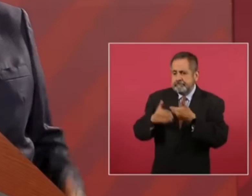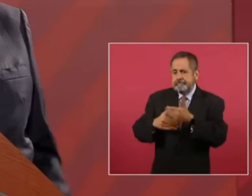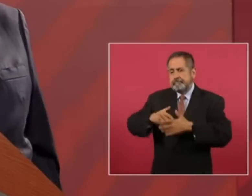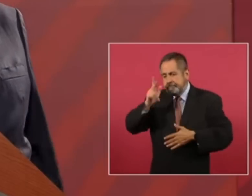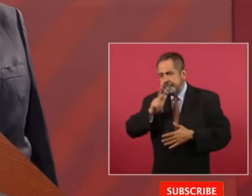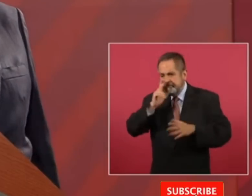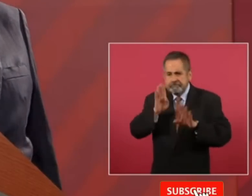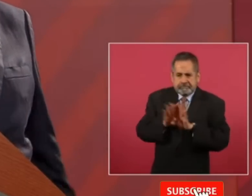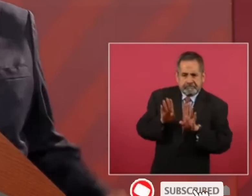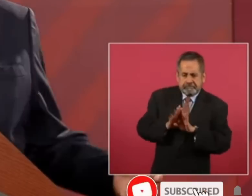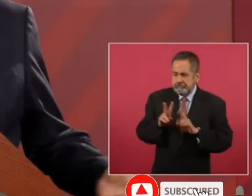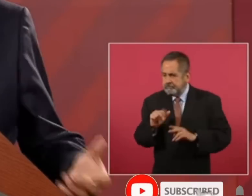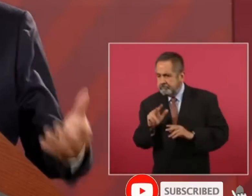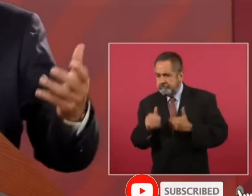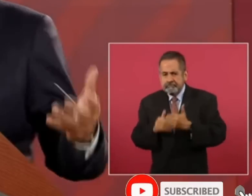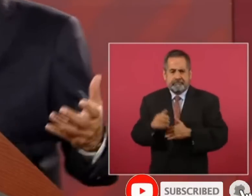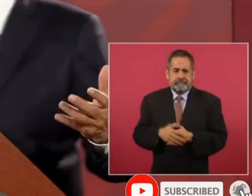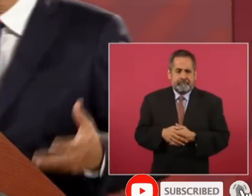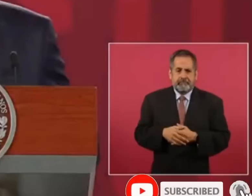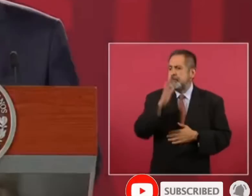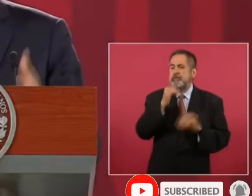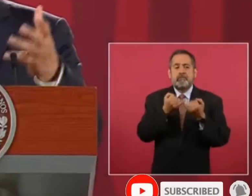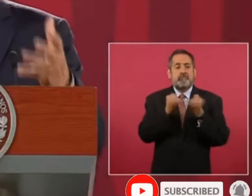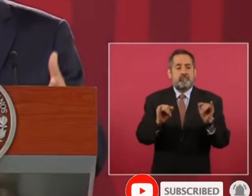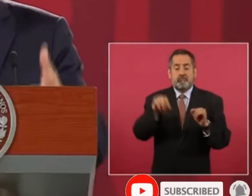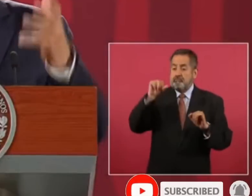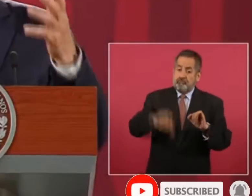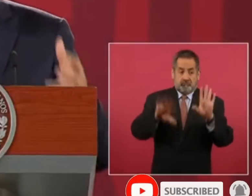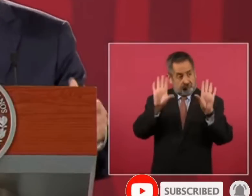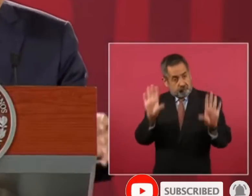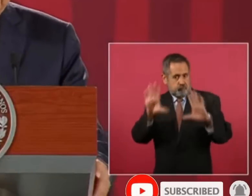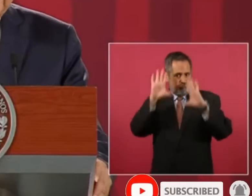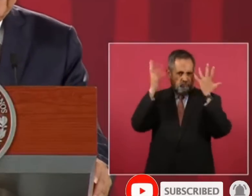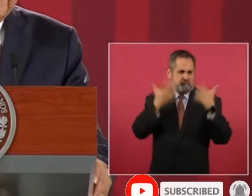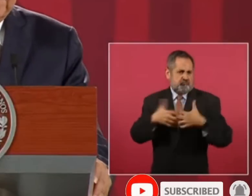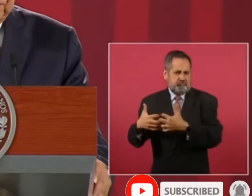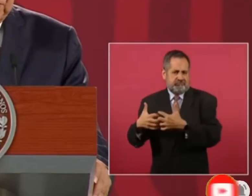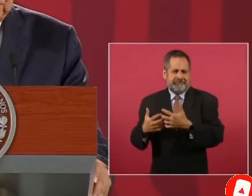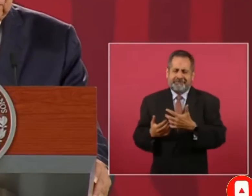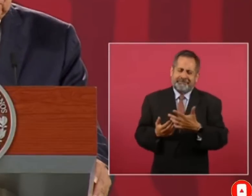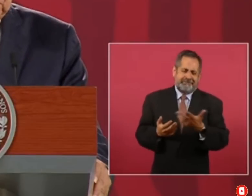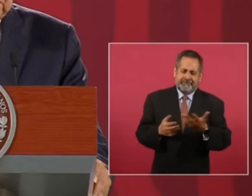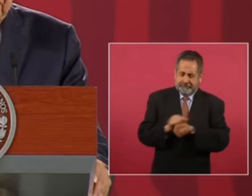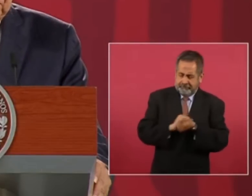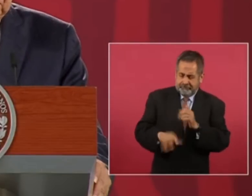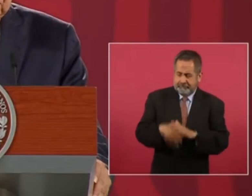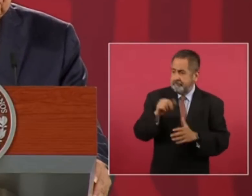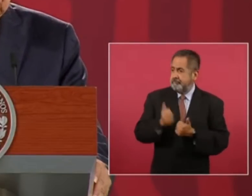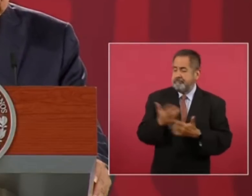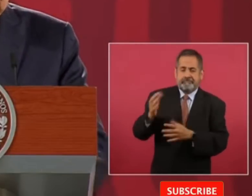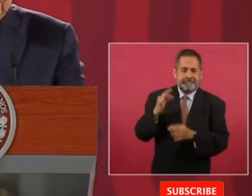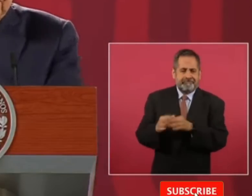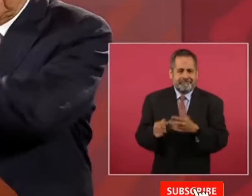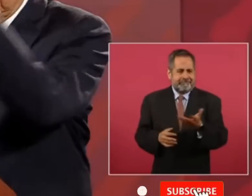pues ni modo que se inaugure ya está el petróleo crudo entrando